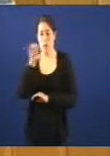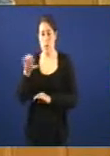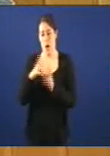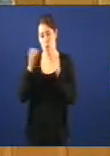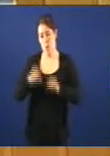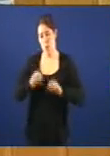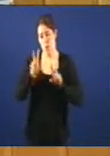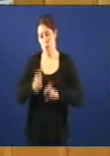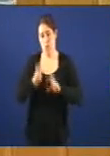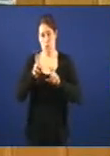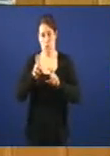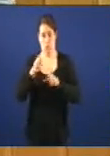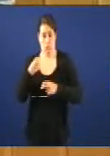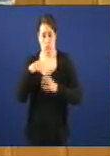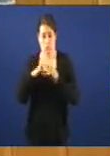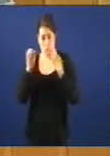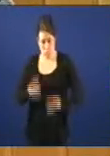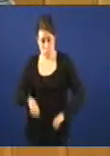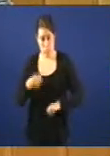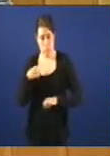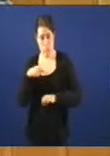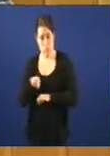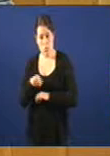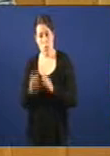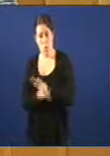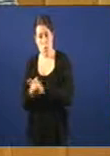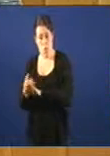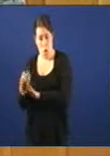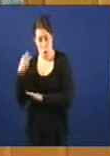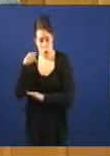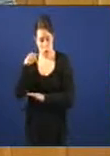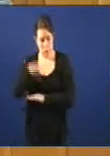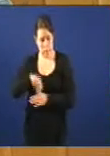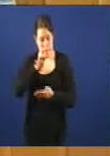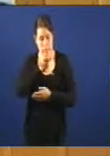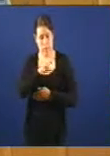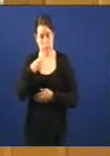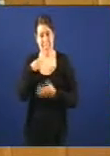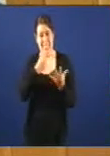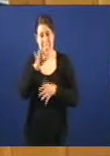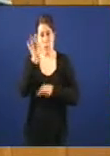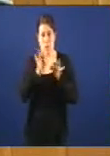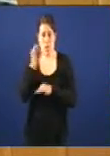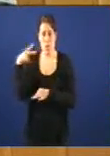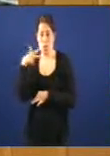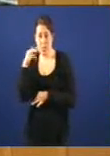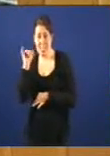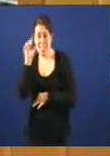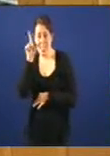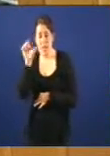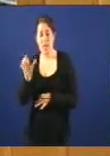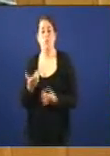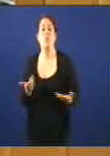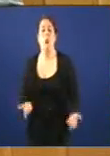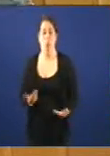tratados con países asiáticos como o pasou con Chile que van a reducir a producción deste país nun 60% e tamén o emprego nun 60%? Cal vai a ser a